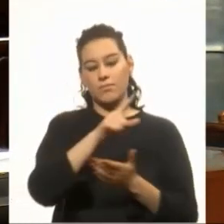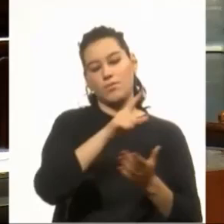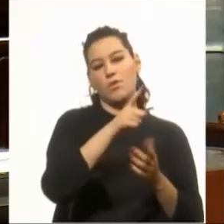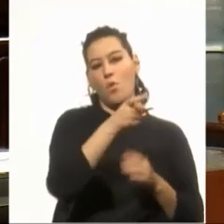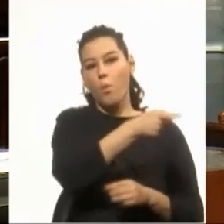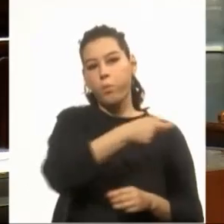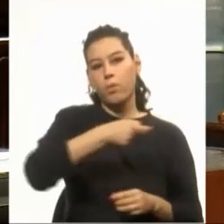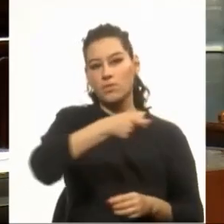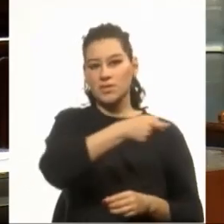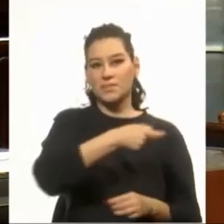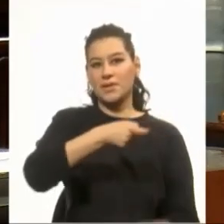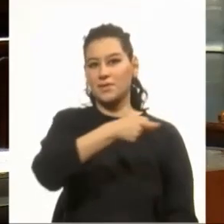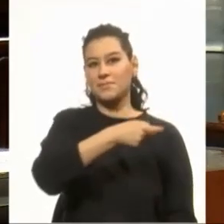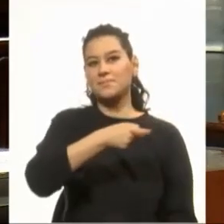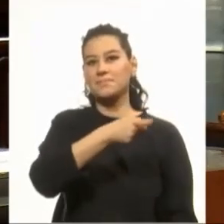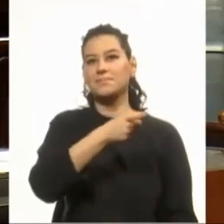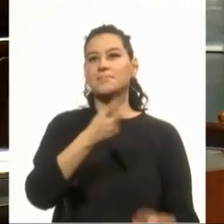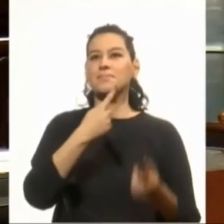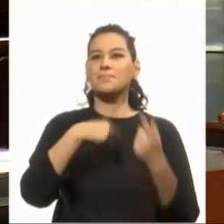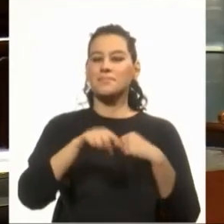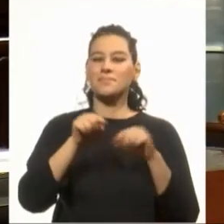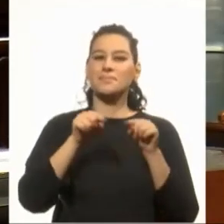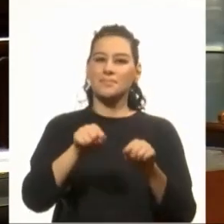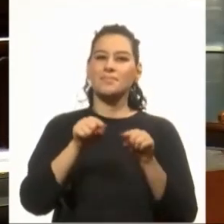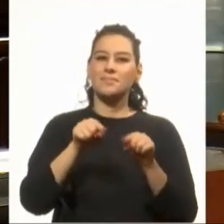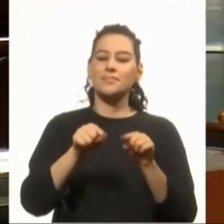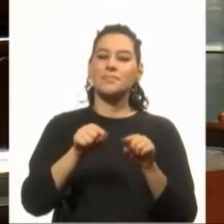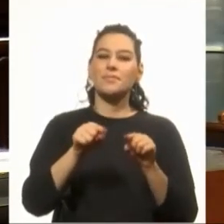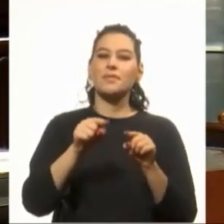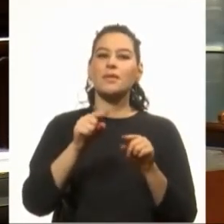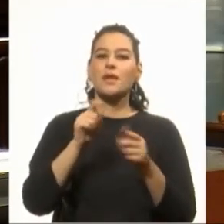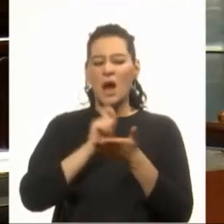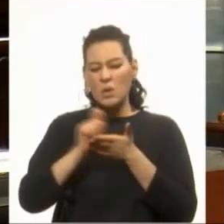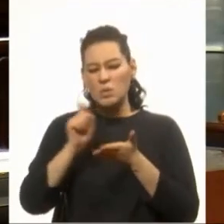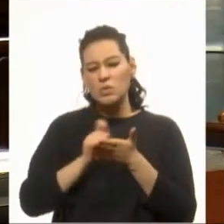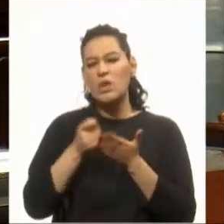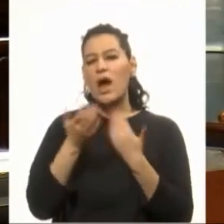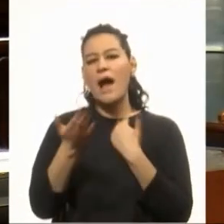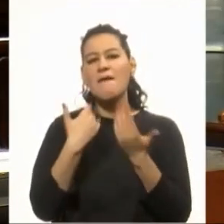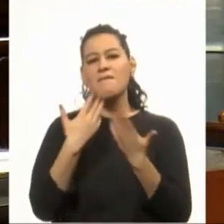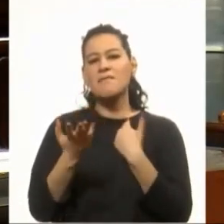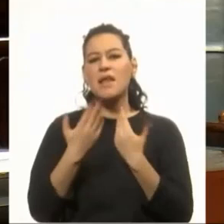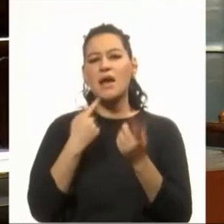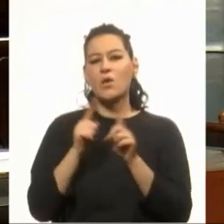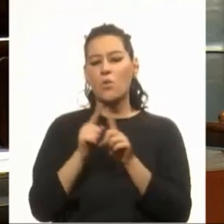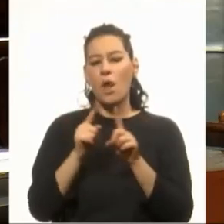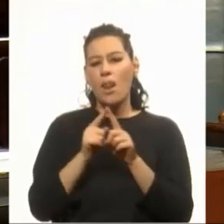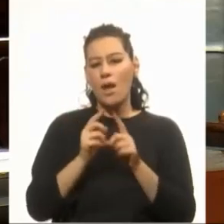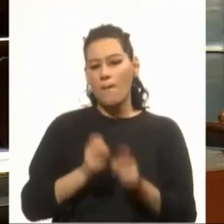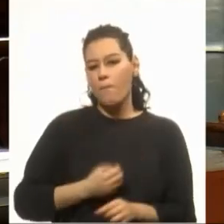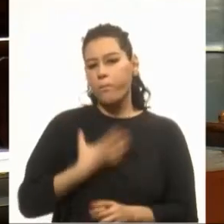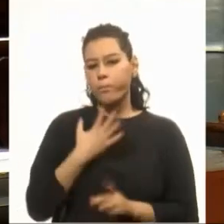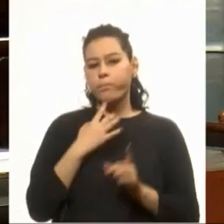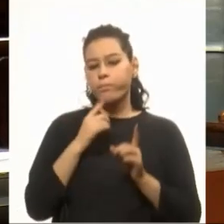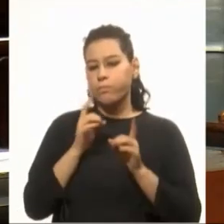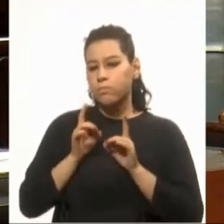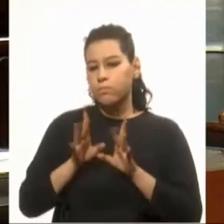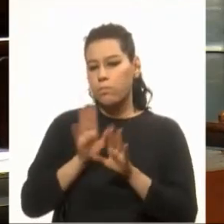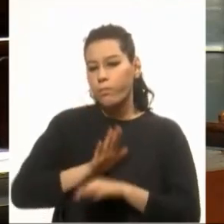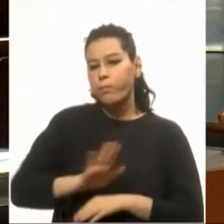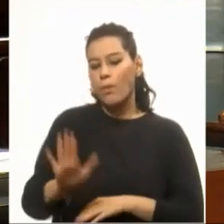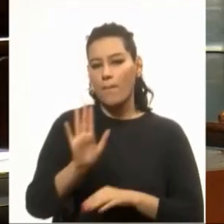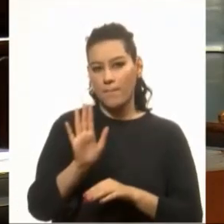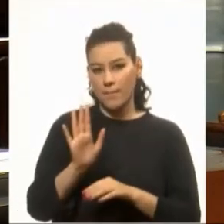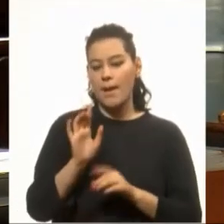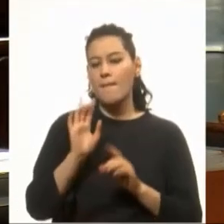Occidente. Pero este autor, en lugar de eso, habló de la voluntad de autodestrucción de Occidente. Y parecería